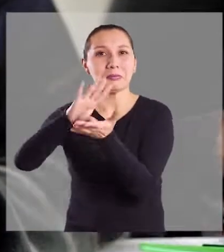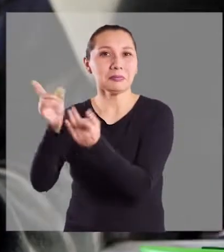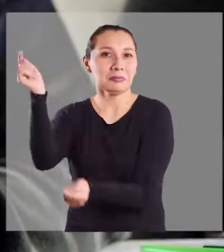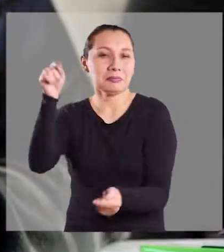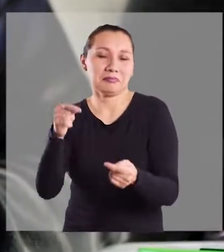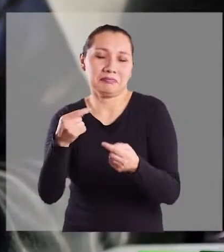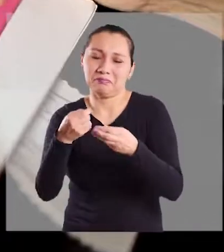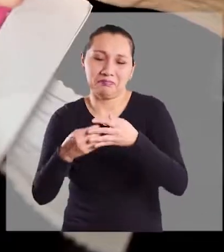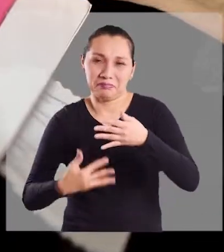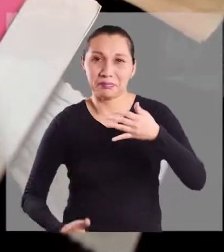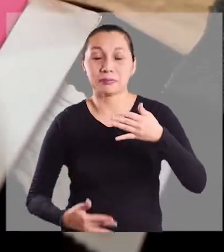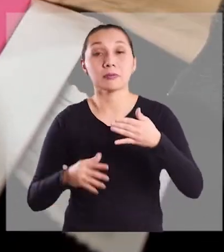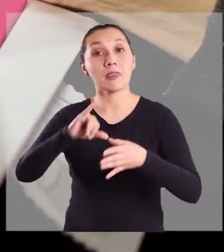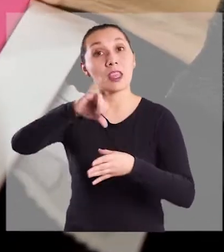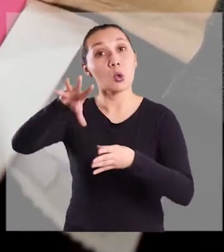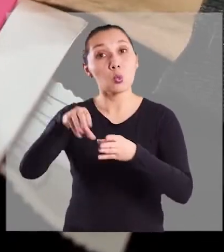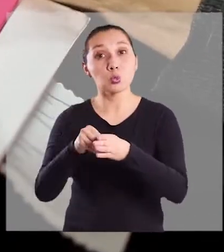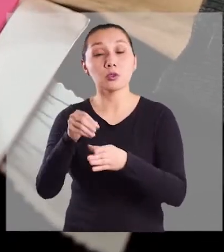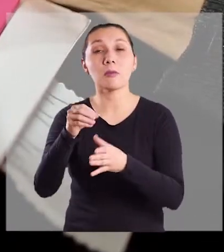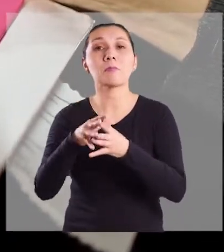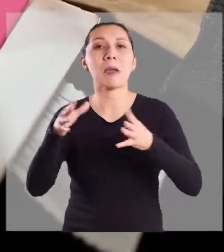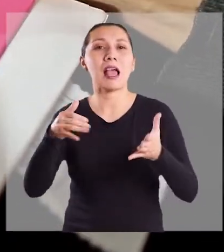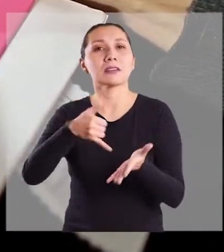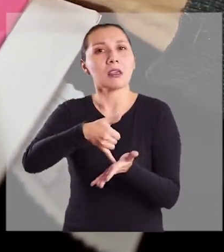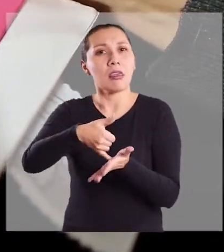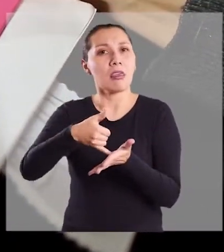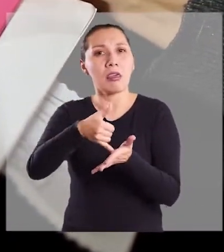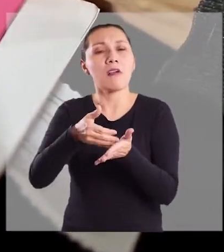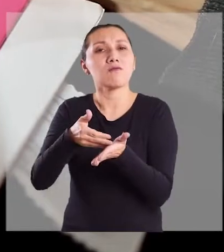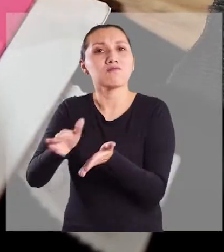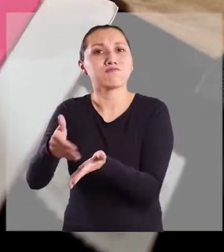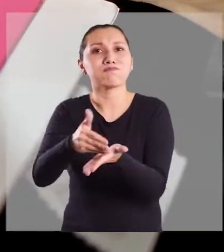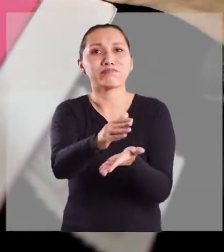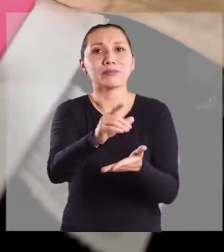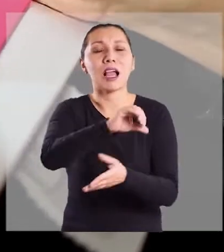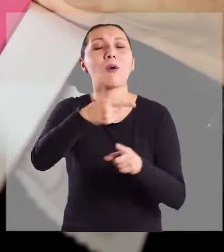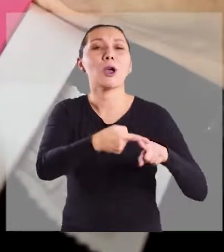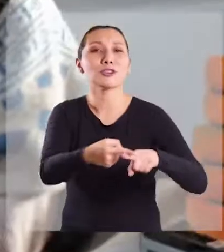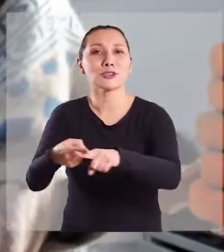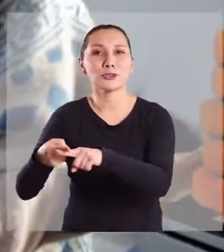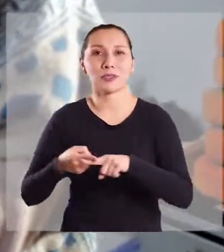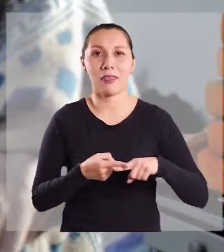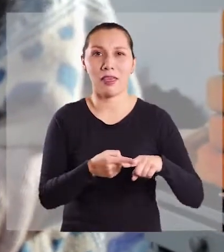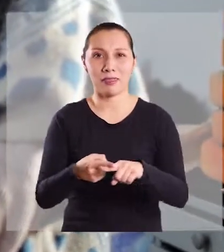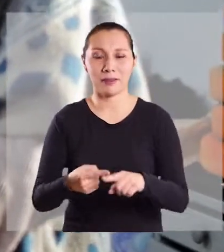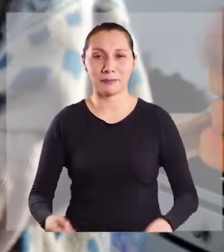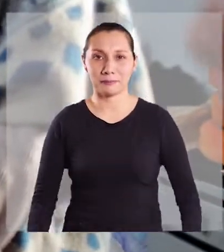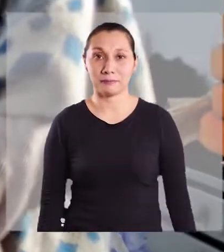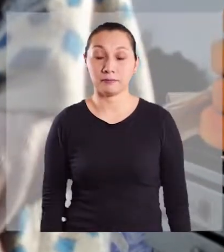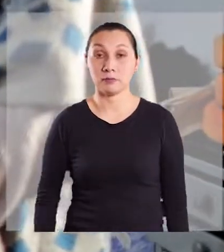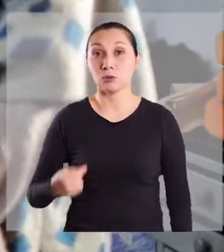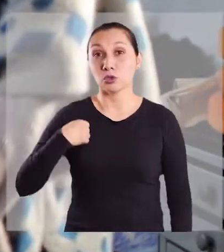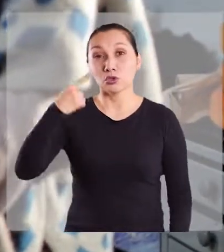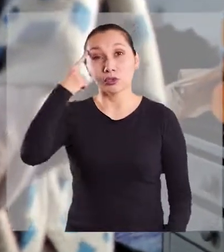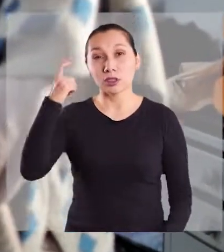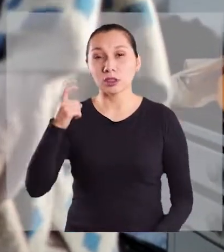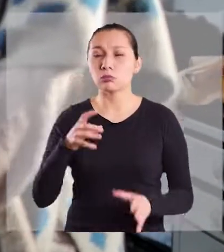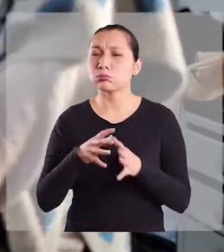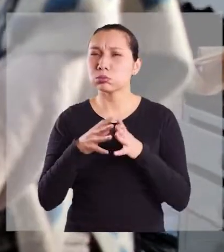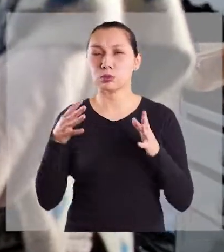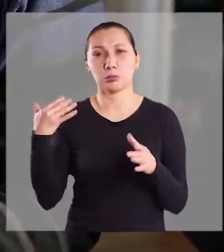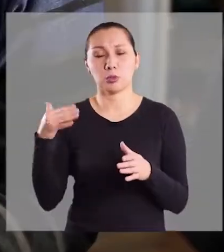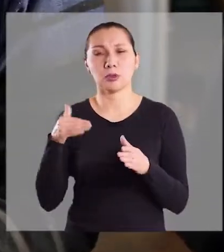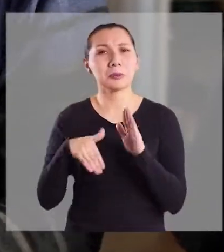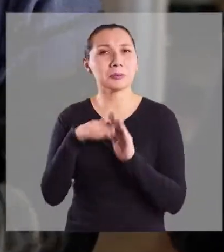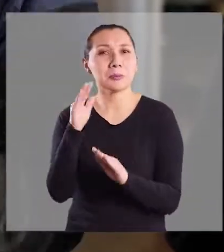personas migrantes, o sea, con la inclusión de aquellos más vulnerados en la sociedad. Unas manos dibujan personas en color rojo. Yo creo que es muy